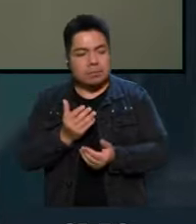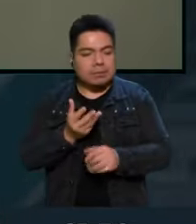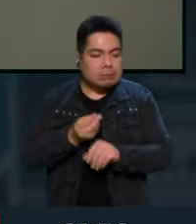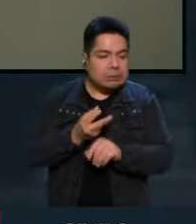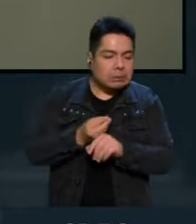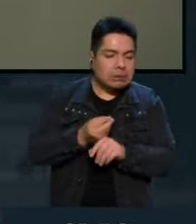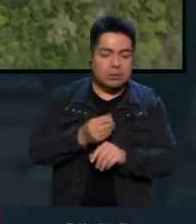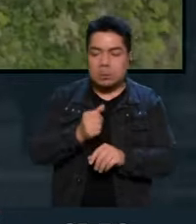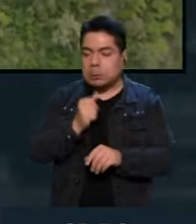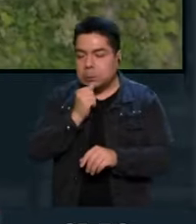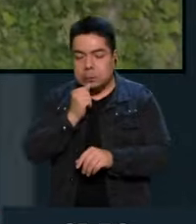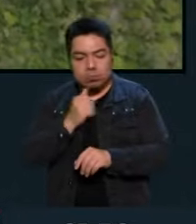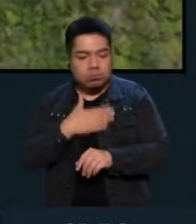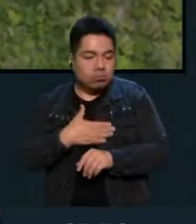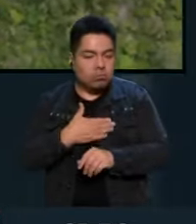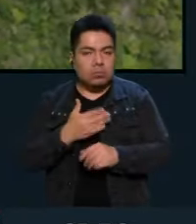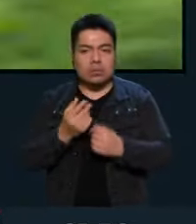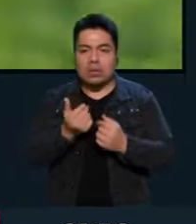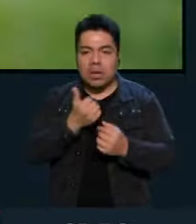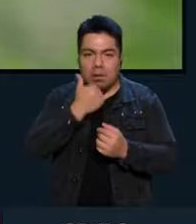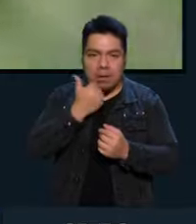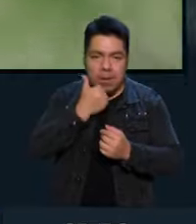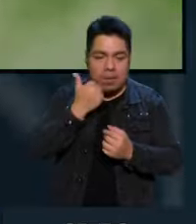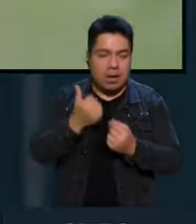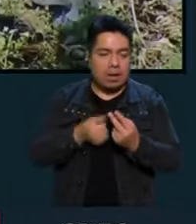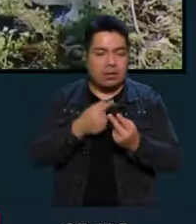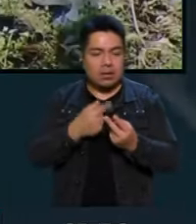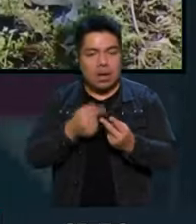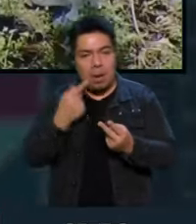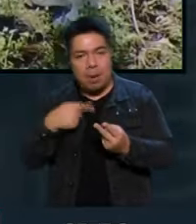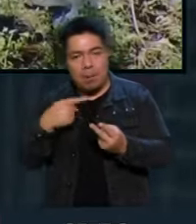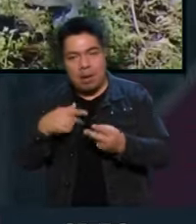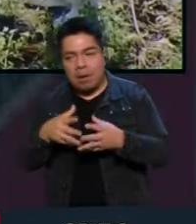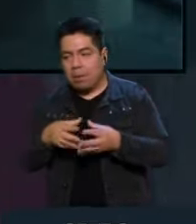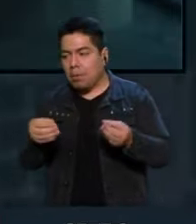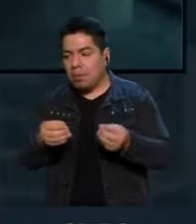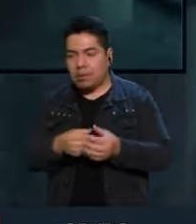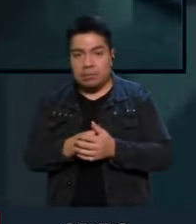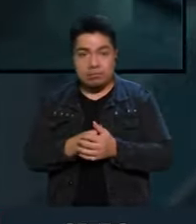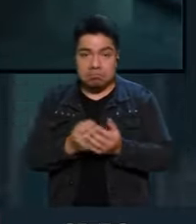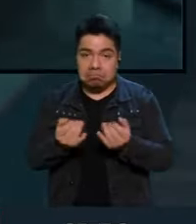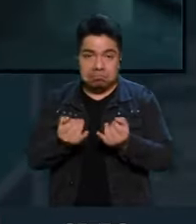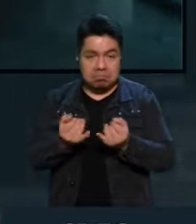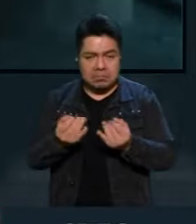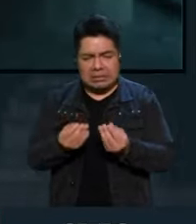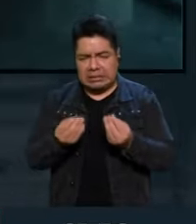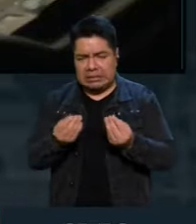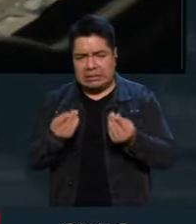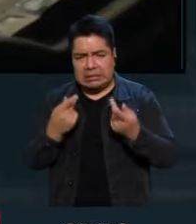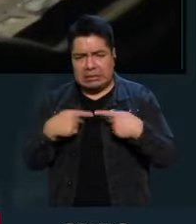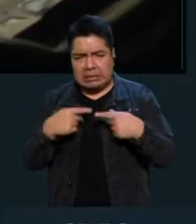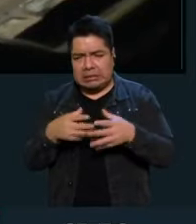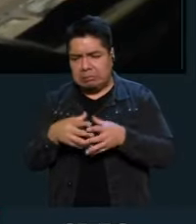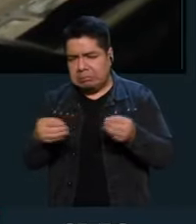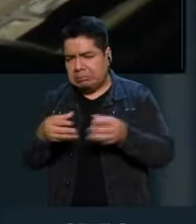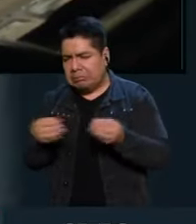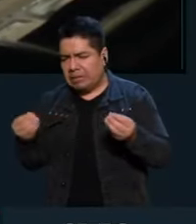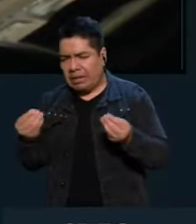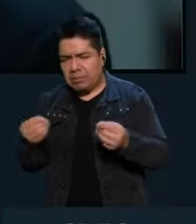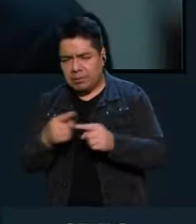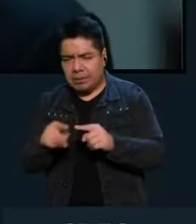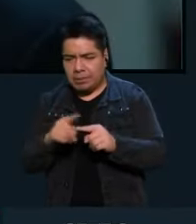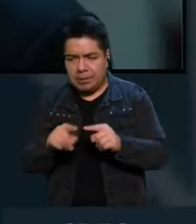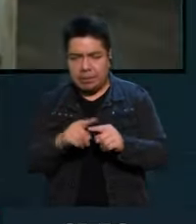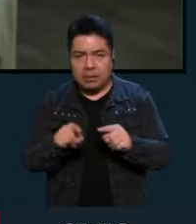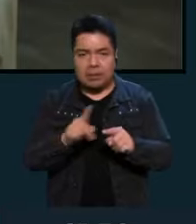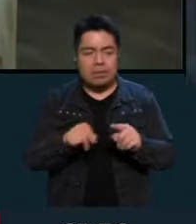hay estudiantes y hay personas desaparecidas, como hay muchísimas personas desaparecidas, pero que